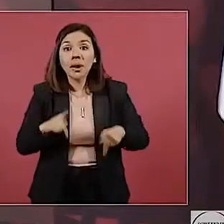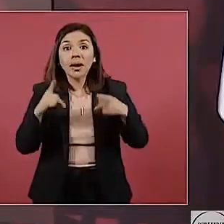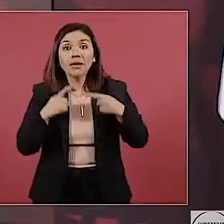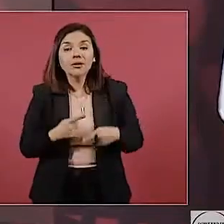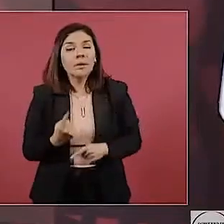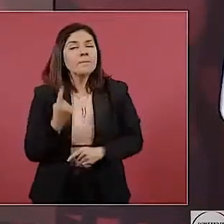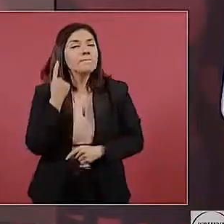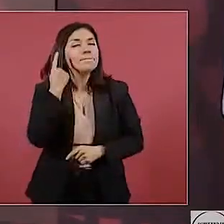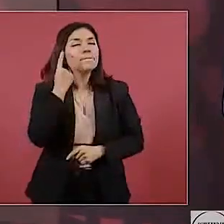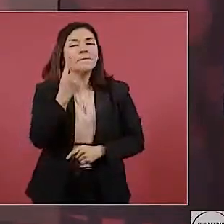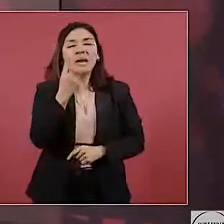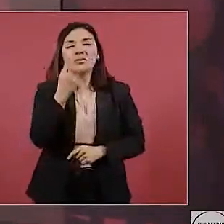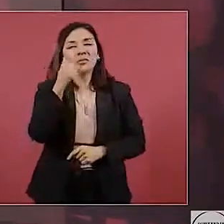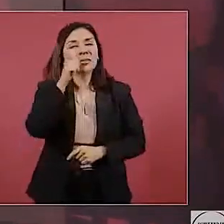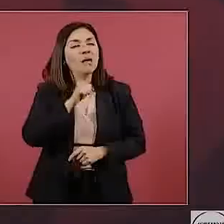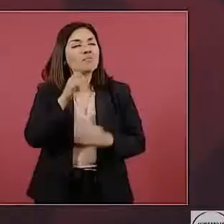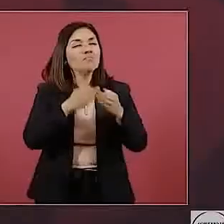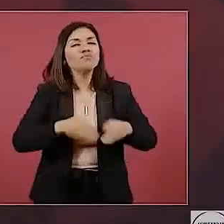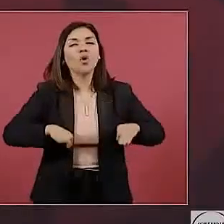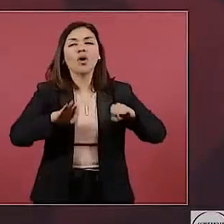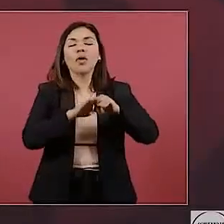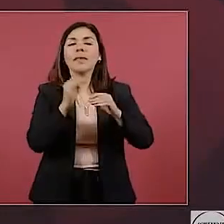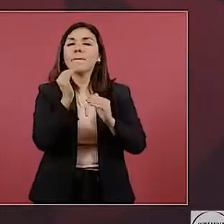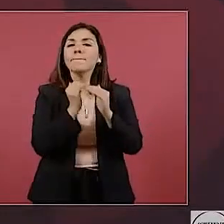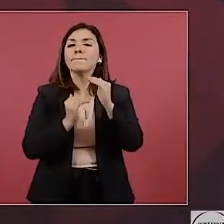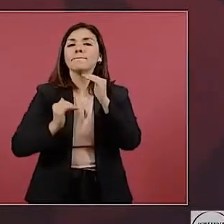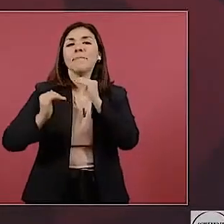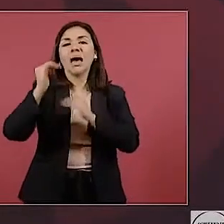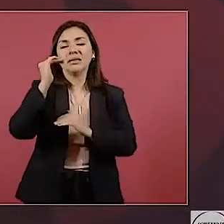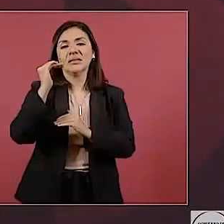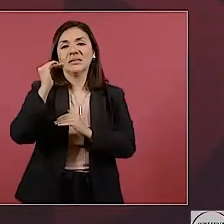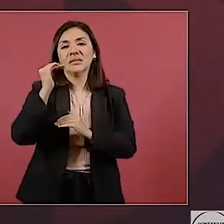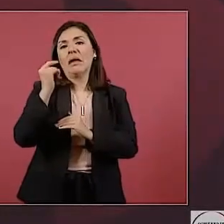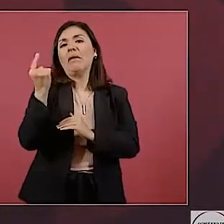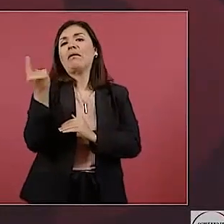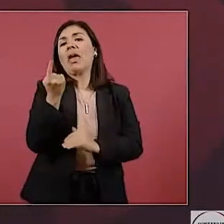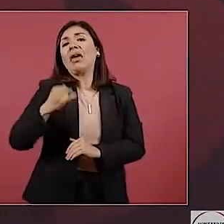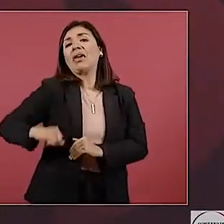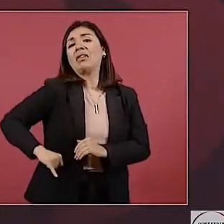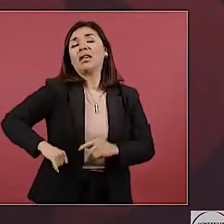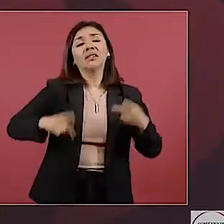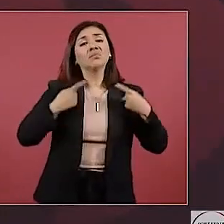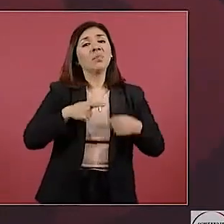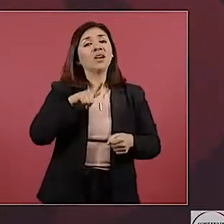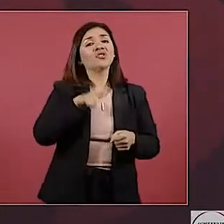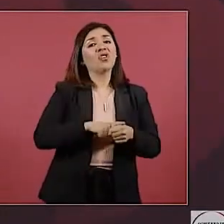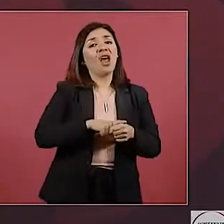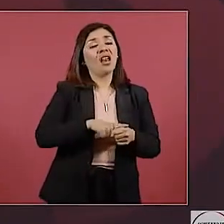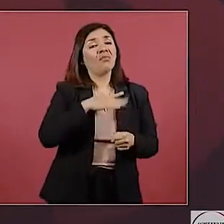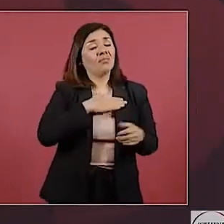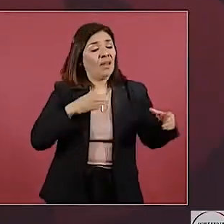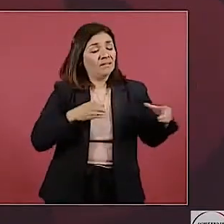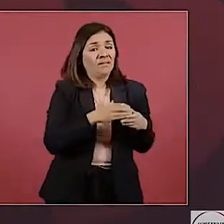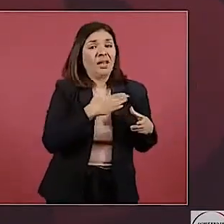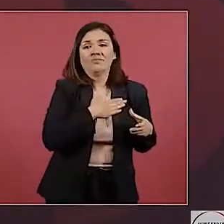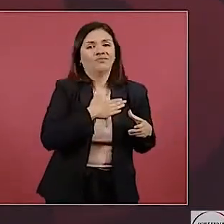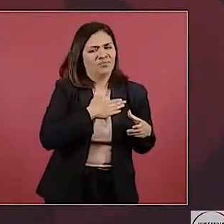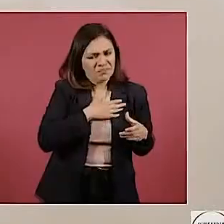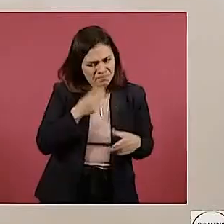por encima del interés personal, por legítimo que sea.